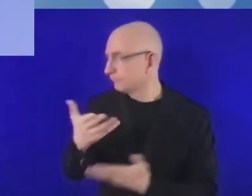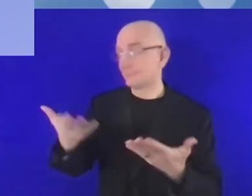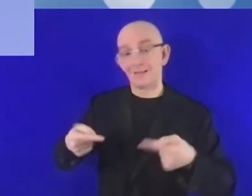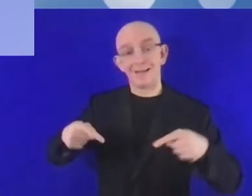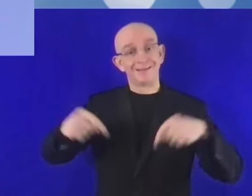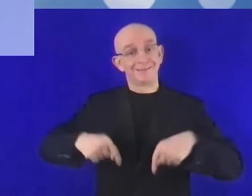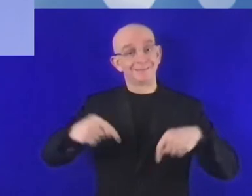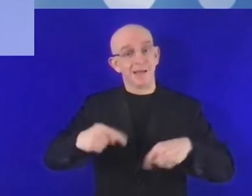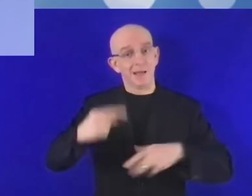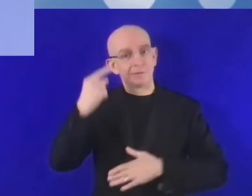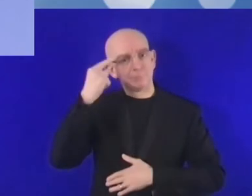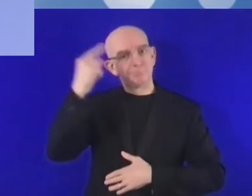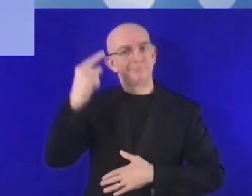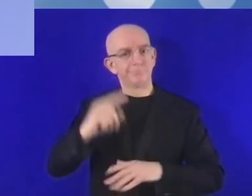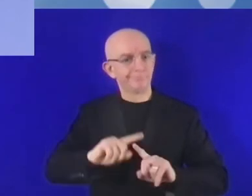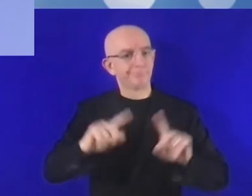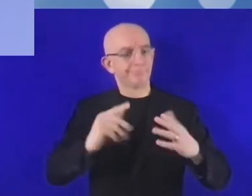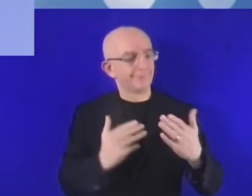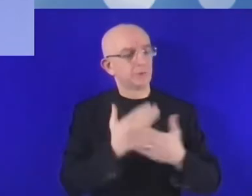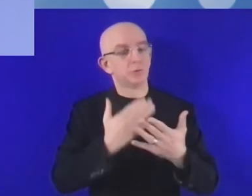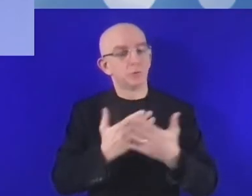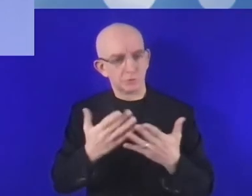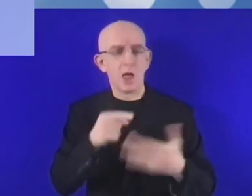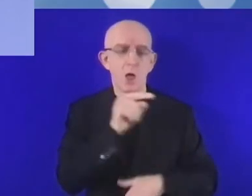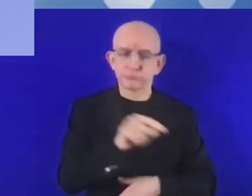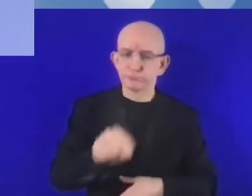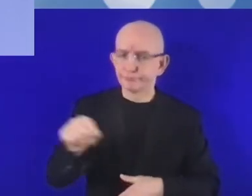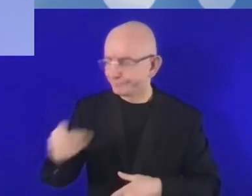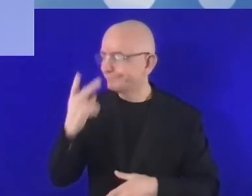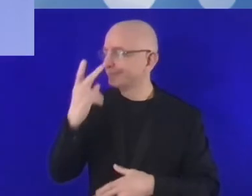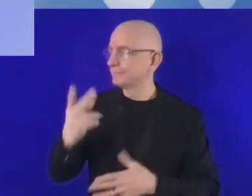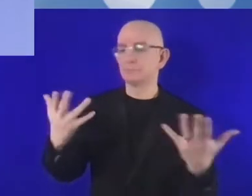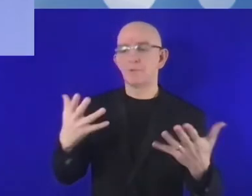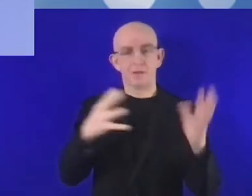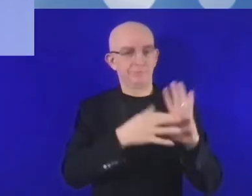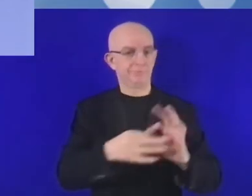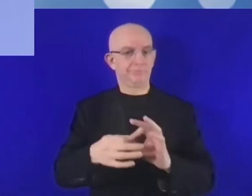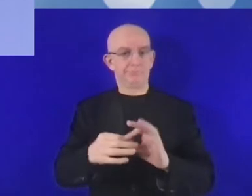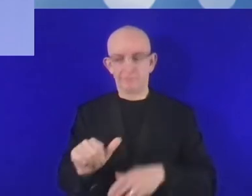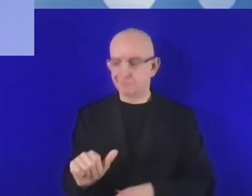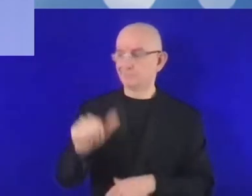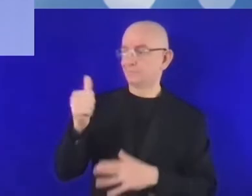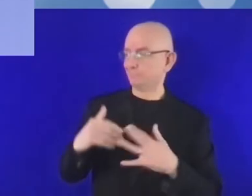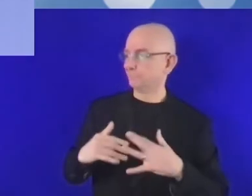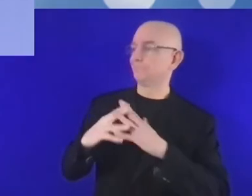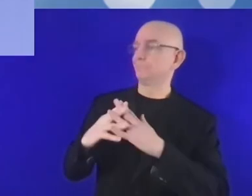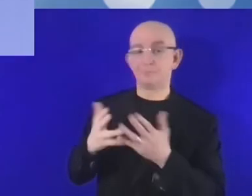lo que nos parece hoy innovador son cosas o